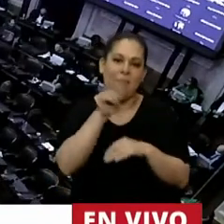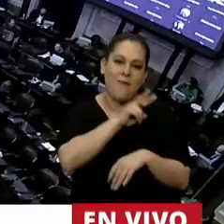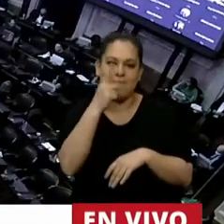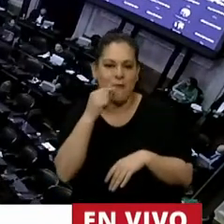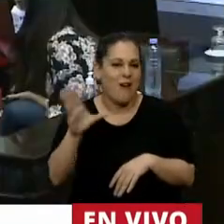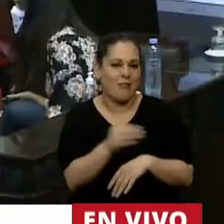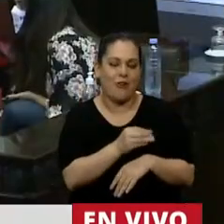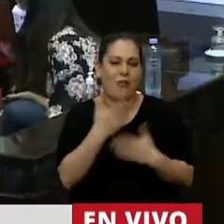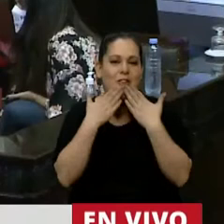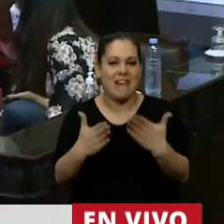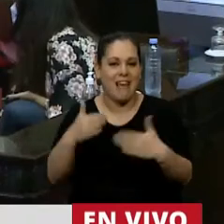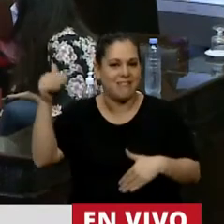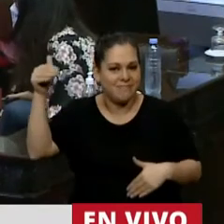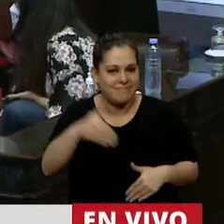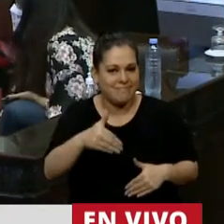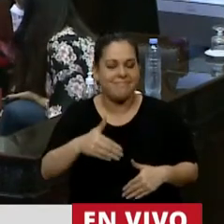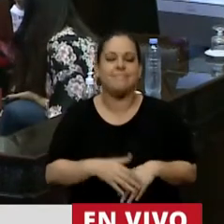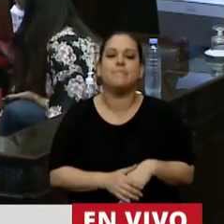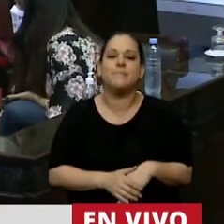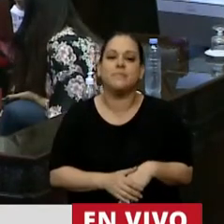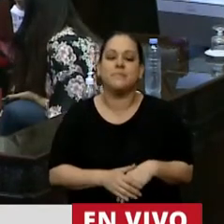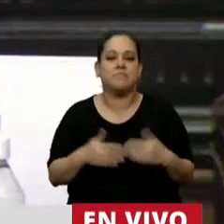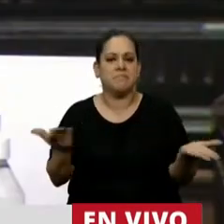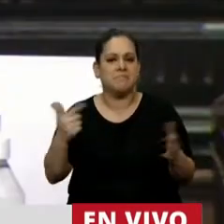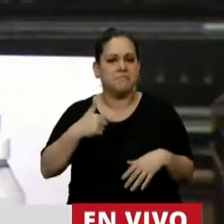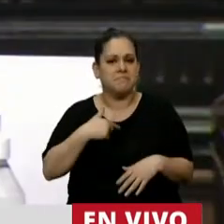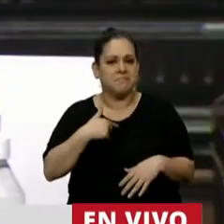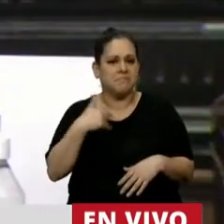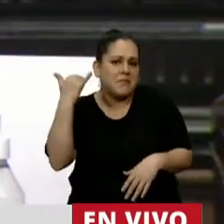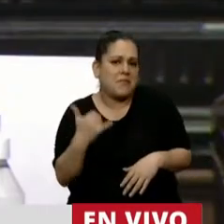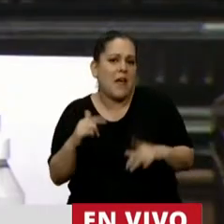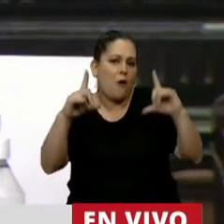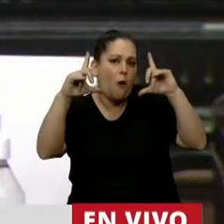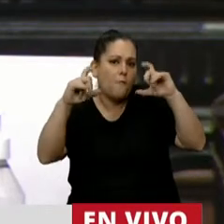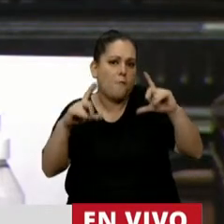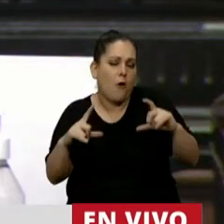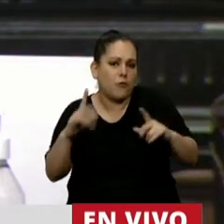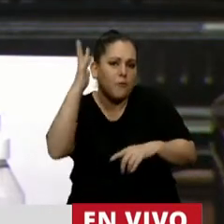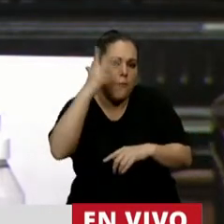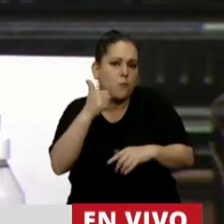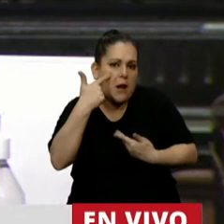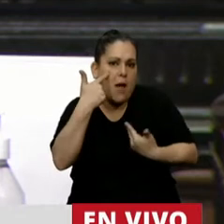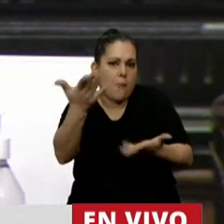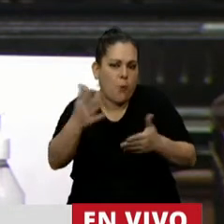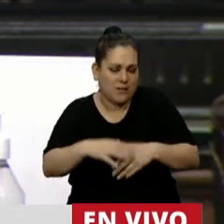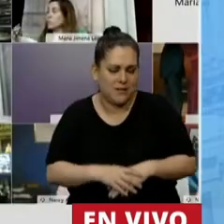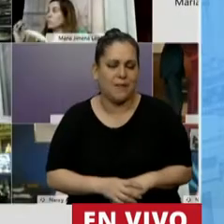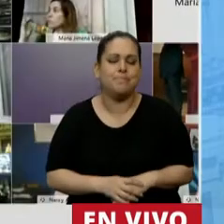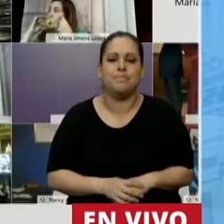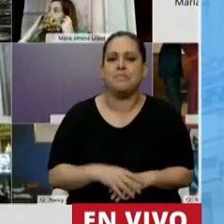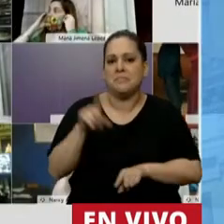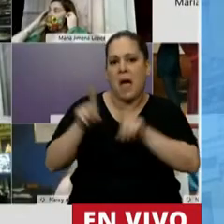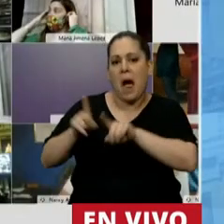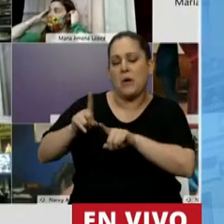en esta noche tan importante. Traje, señor Presidente, algunas fotos que me gustaría mostrarles sobre todo a aquellos